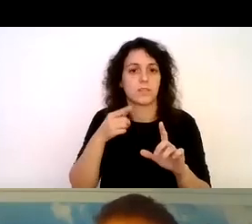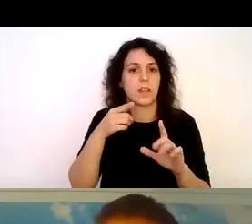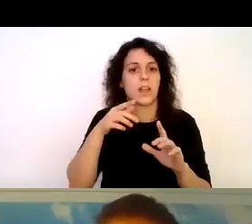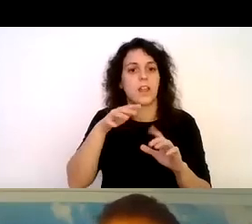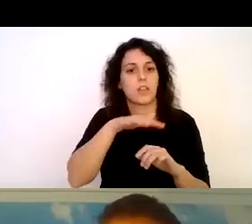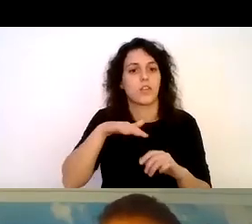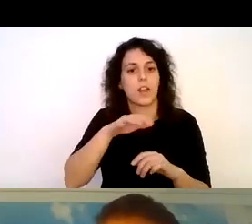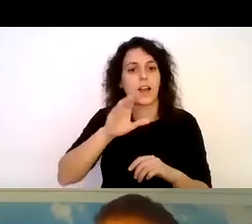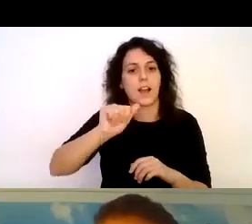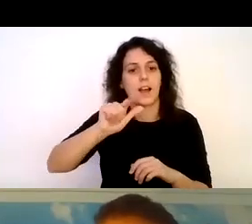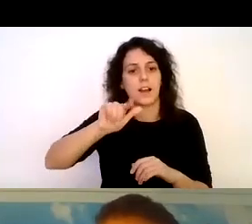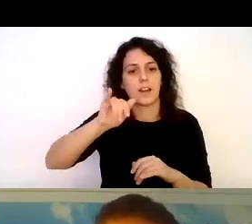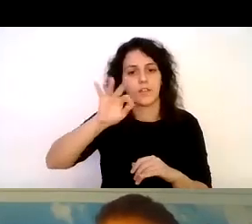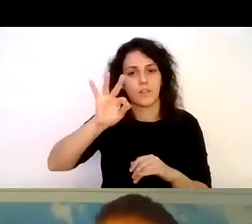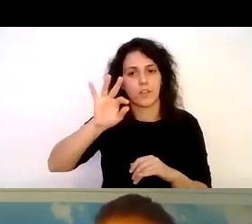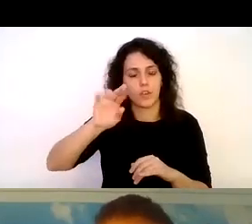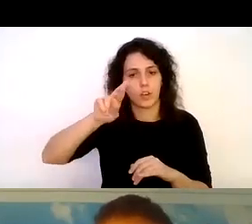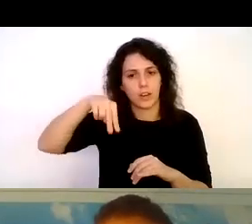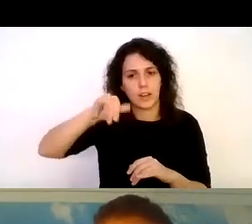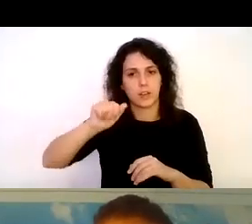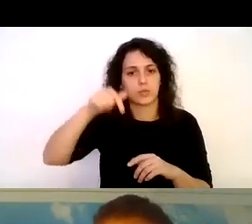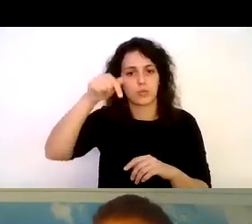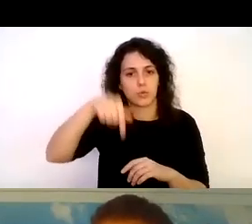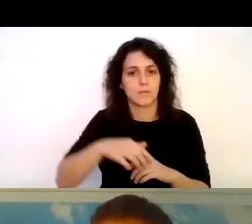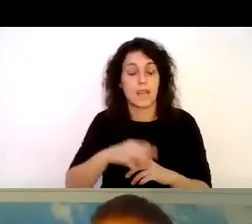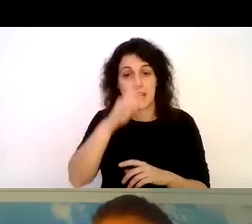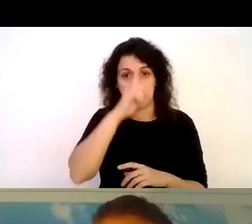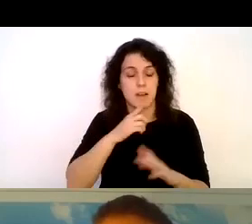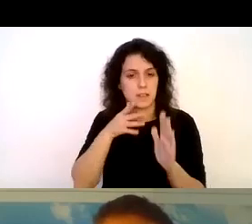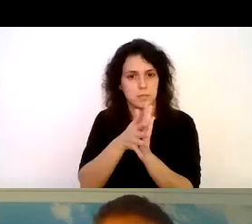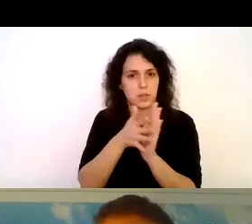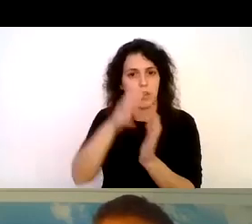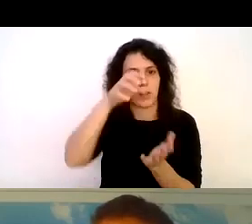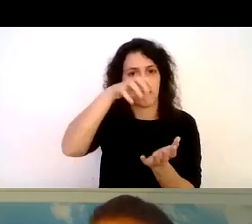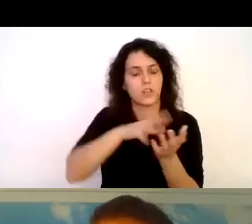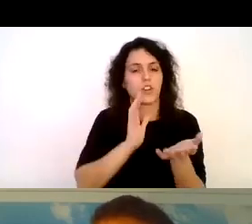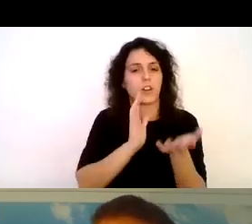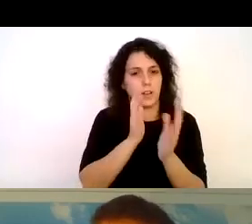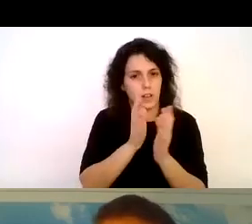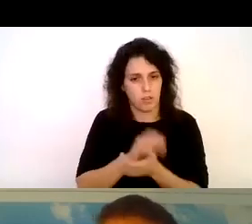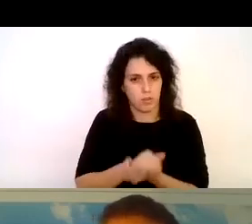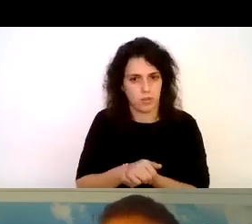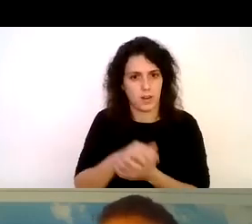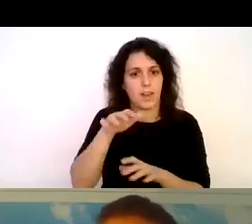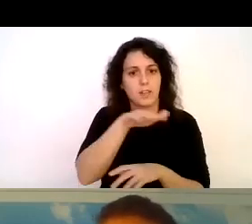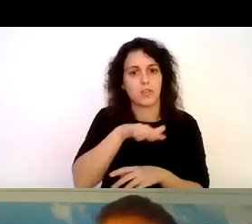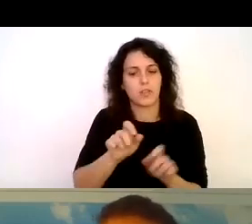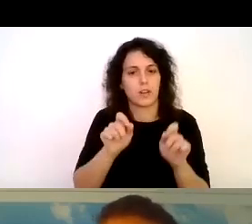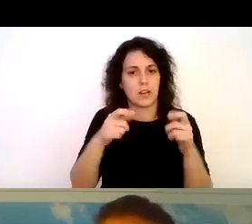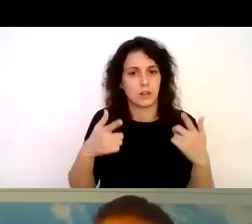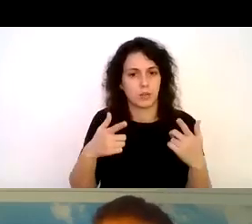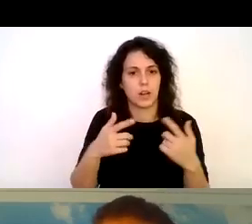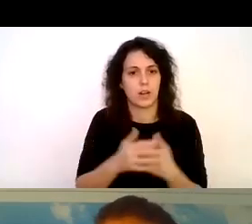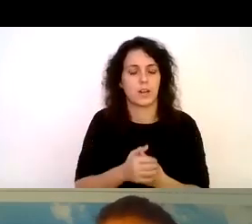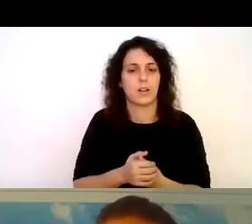les cuento las imágenes son del centro de rehabilitación son del entorno natural de Baja California